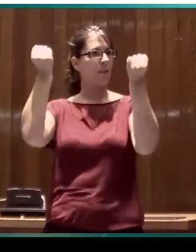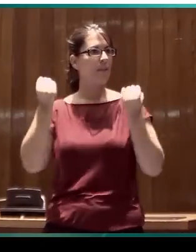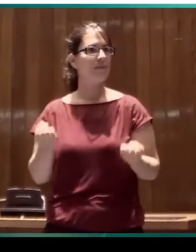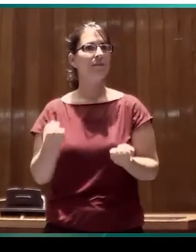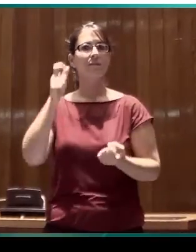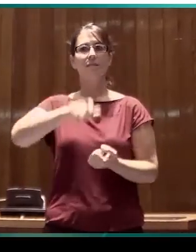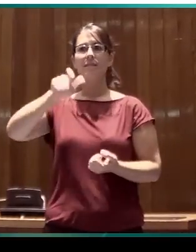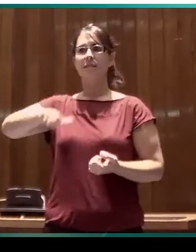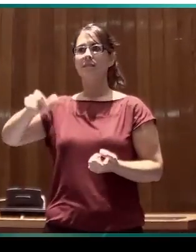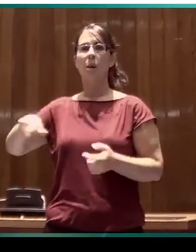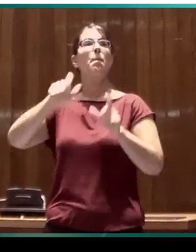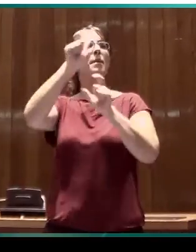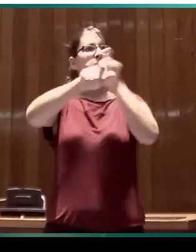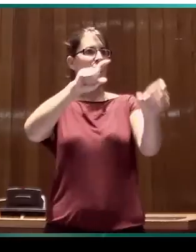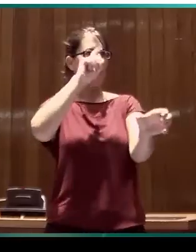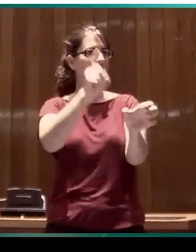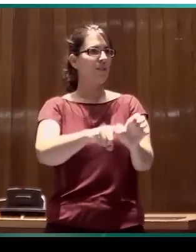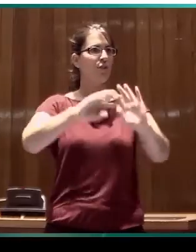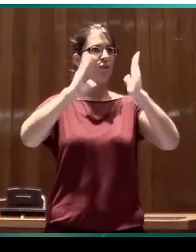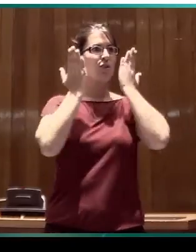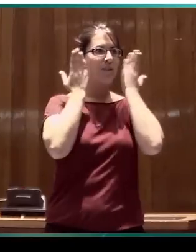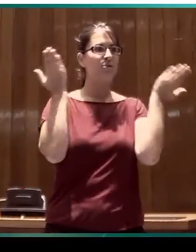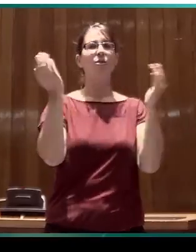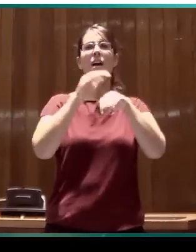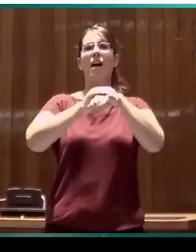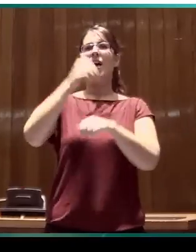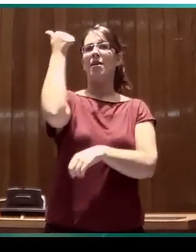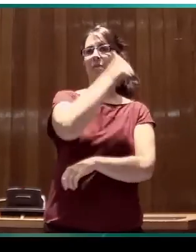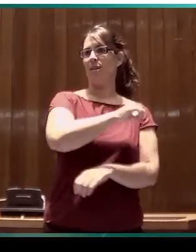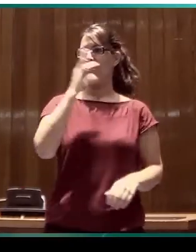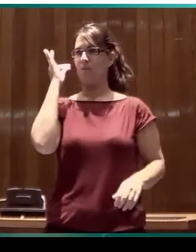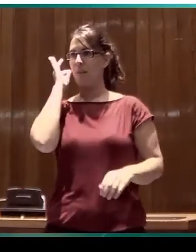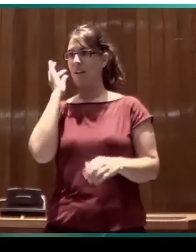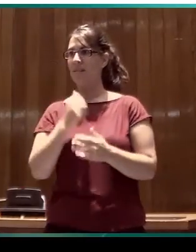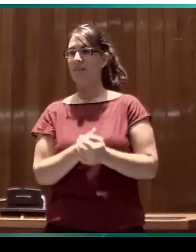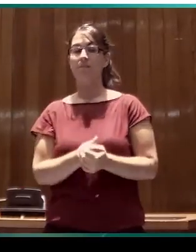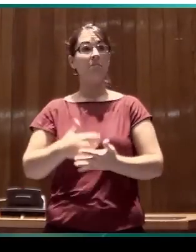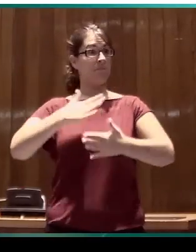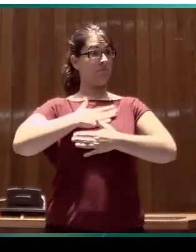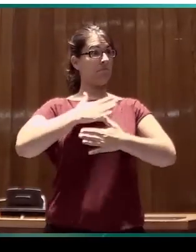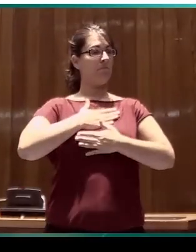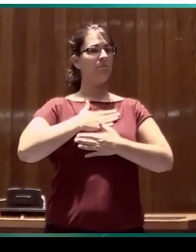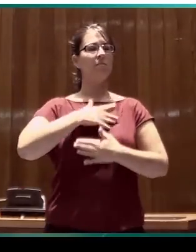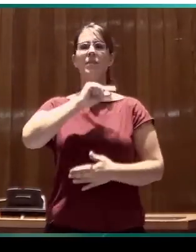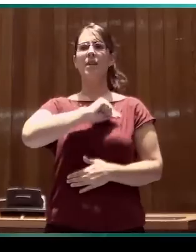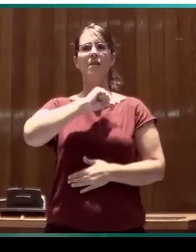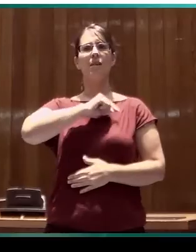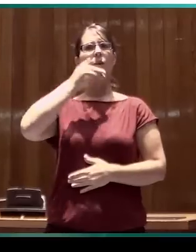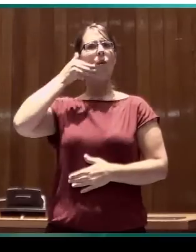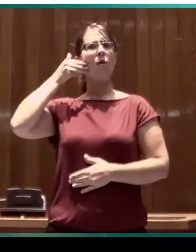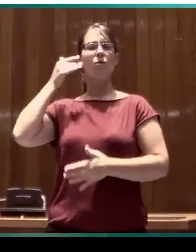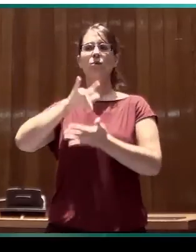congresistas, amigos y amigas. Es para mí un honor haber sido